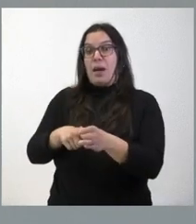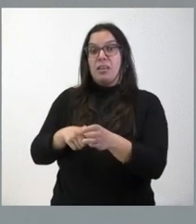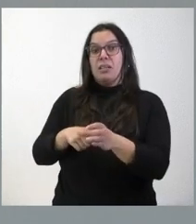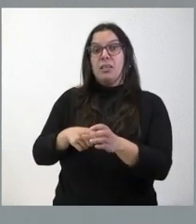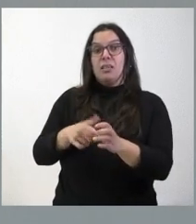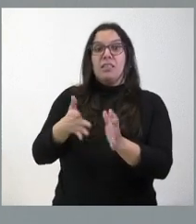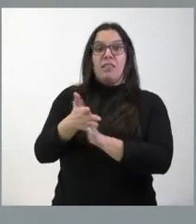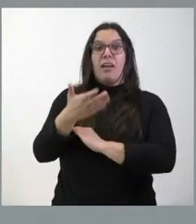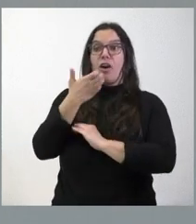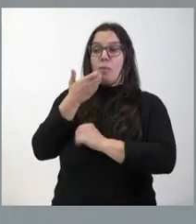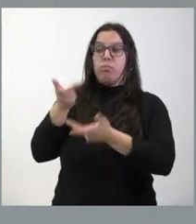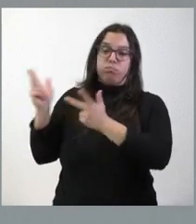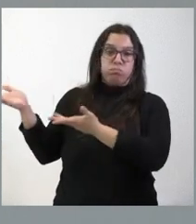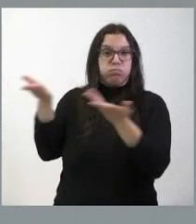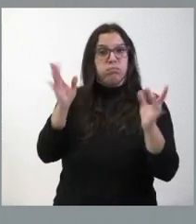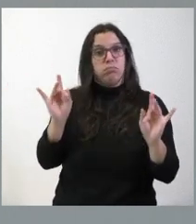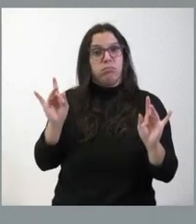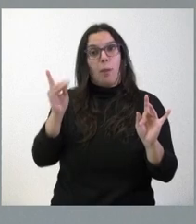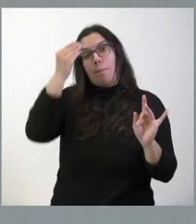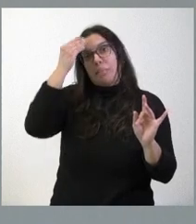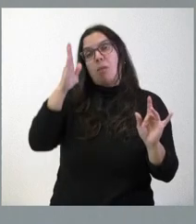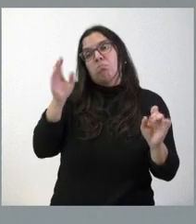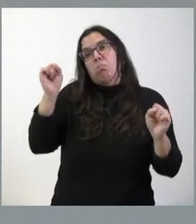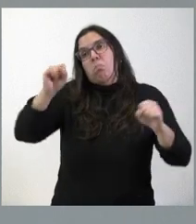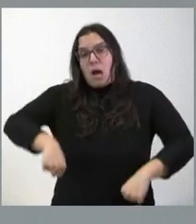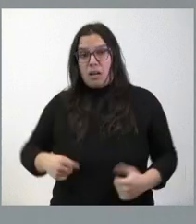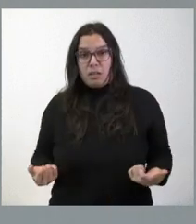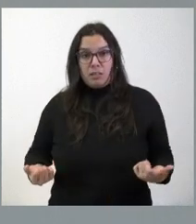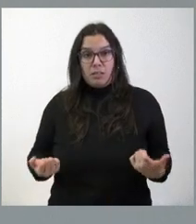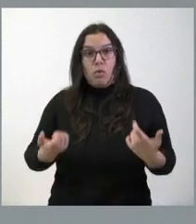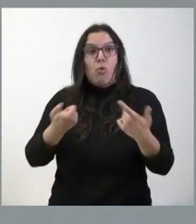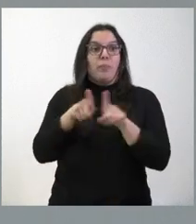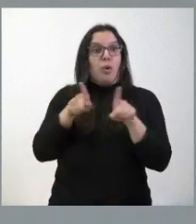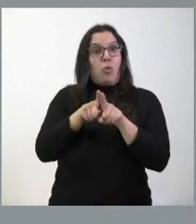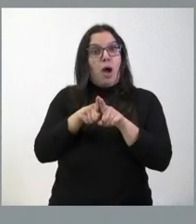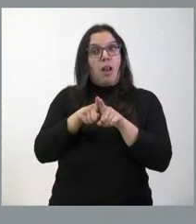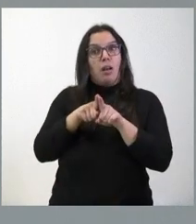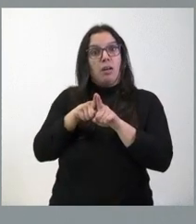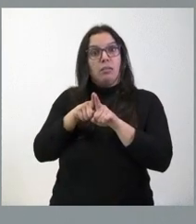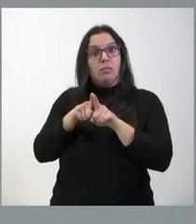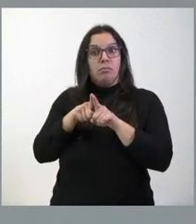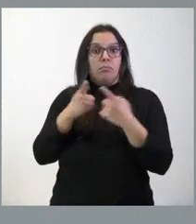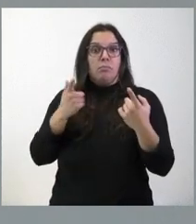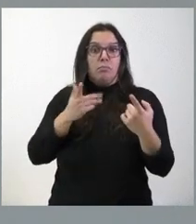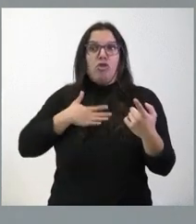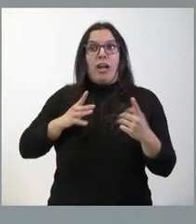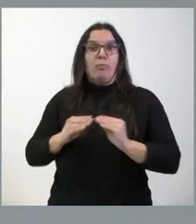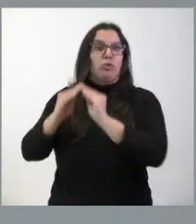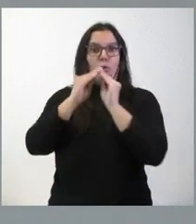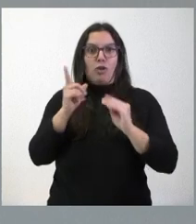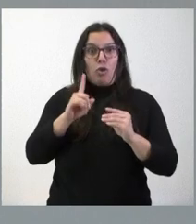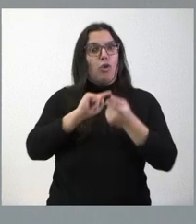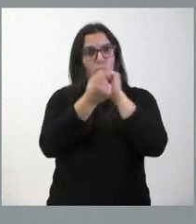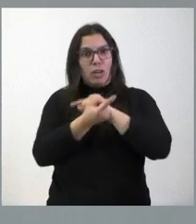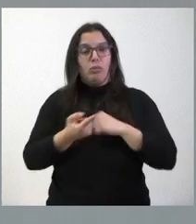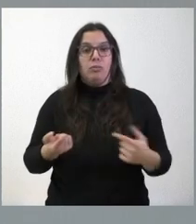a la consideración de que entendemos que estamos trabajando por un modelo de no EBAU única y trabajamos por justo lo